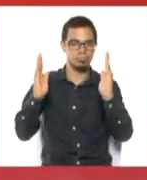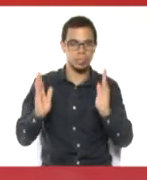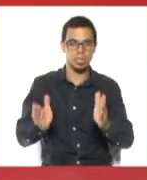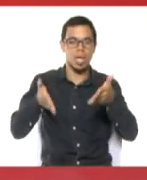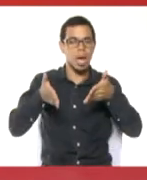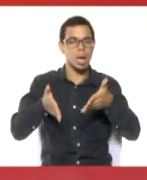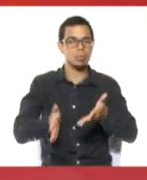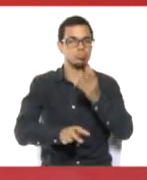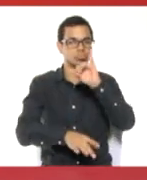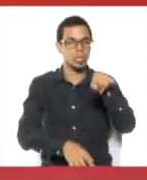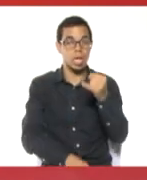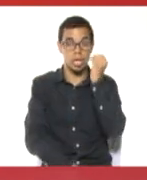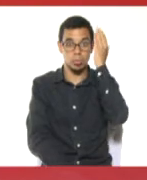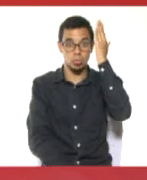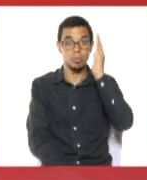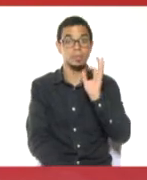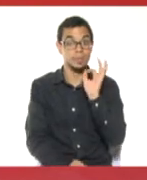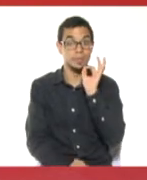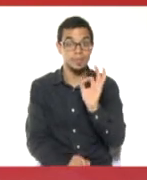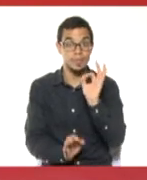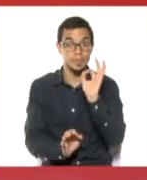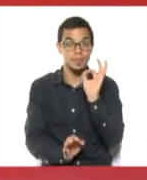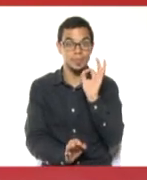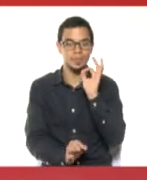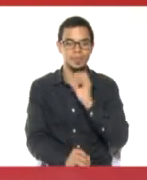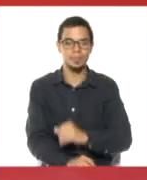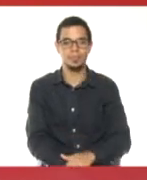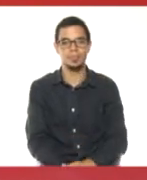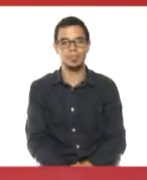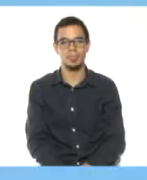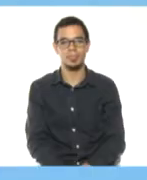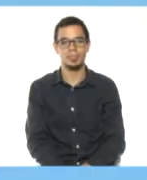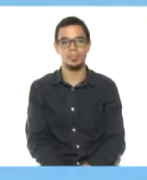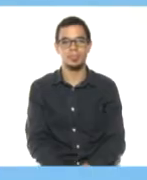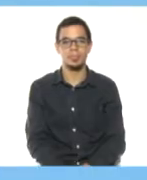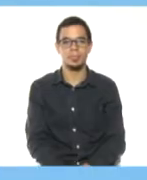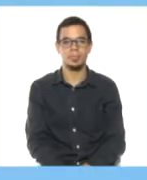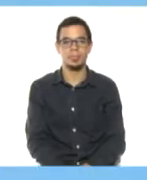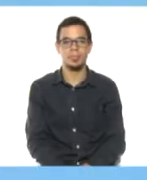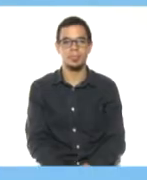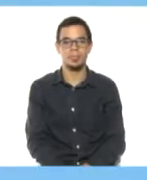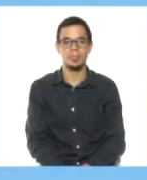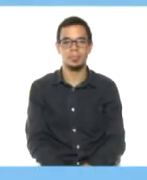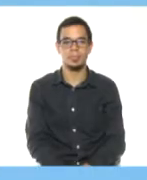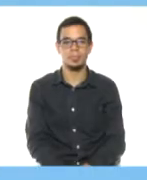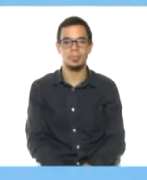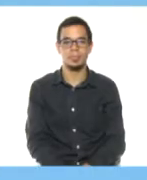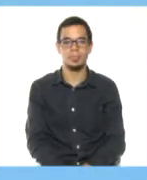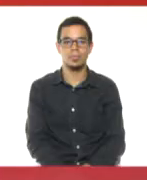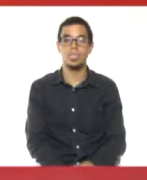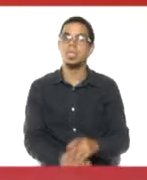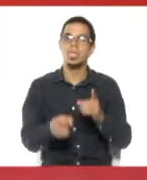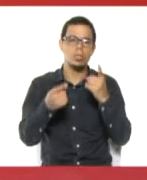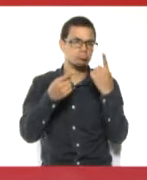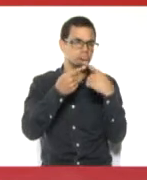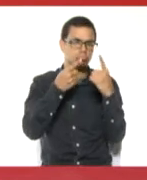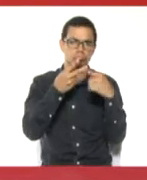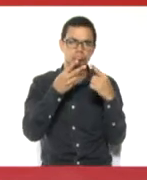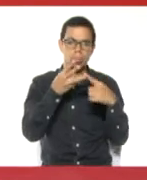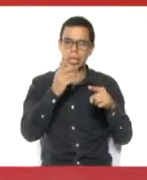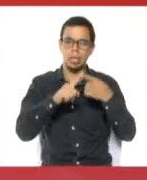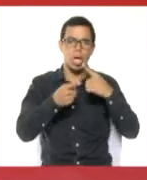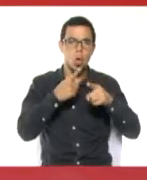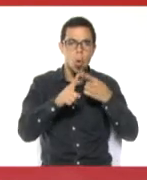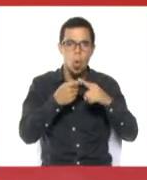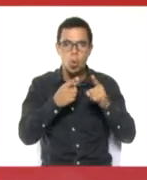no tenemos lo podemos hacer también en casa con un rollito de papel higiénico, rollitos de cartón. Y con cualquier material que tengamos lo